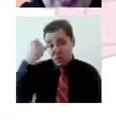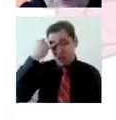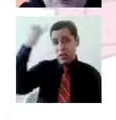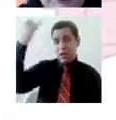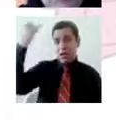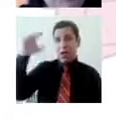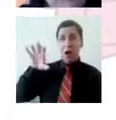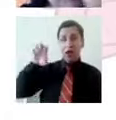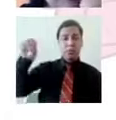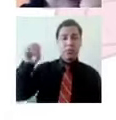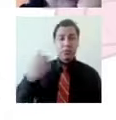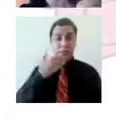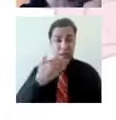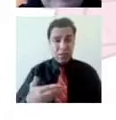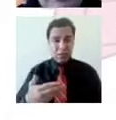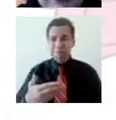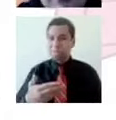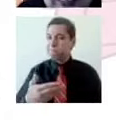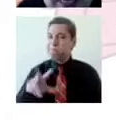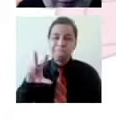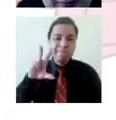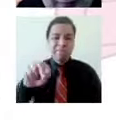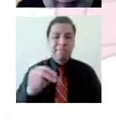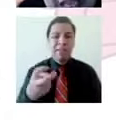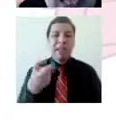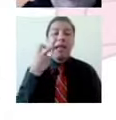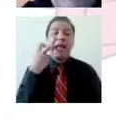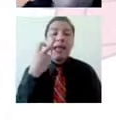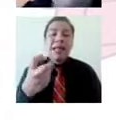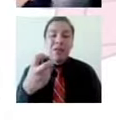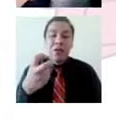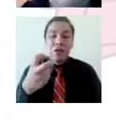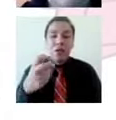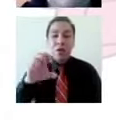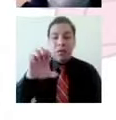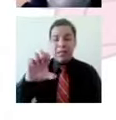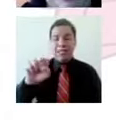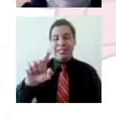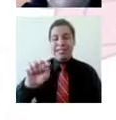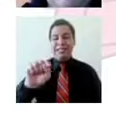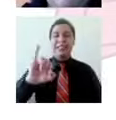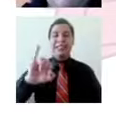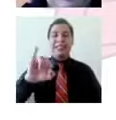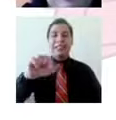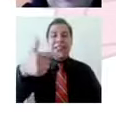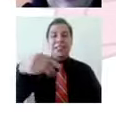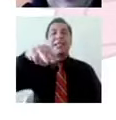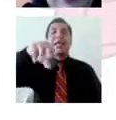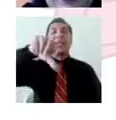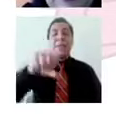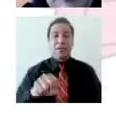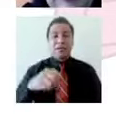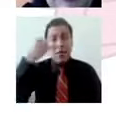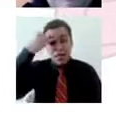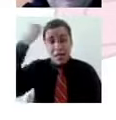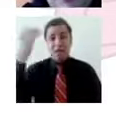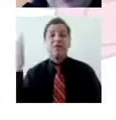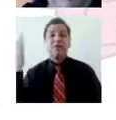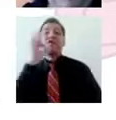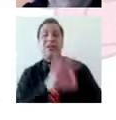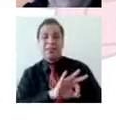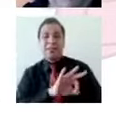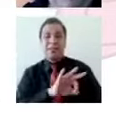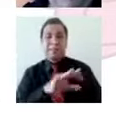fíjense, por eso mencionamos como estigmas. Yo les preguntaría a ustedes, en ese jardín que les pedí que